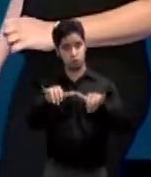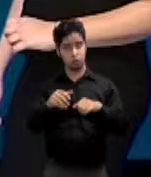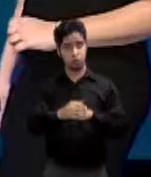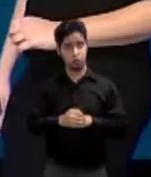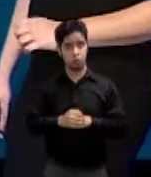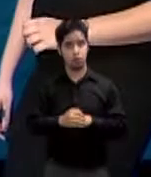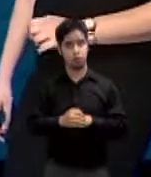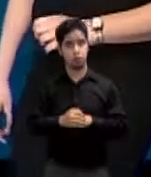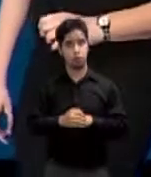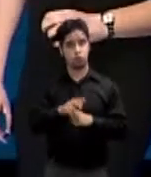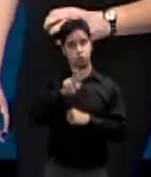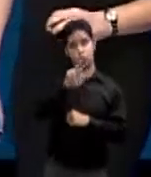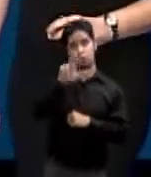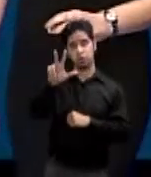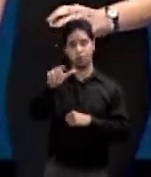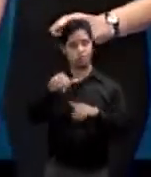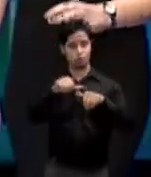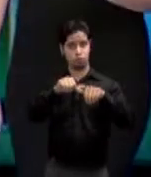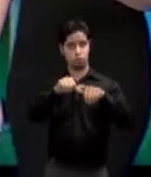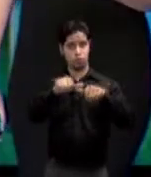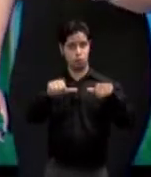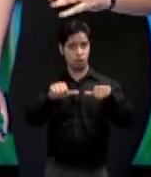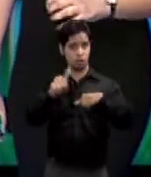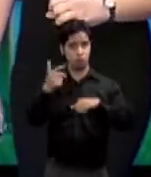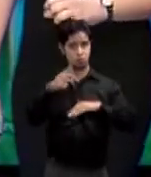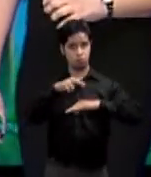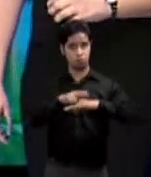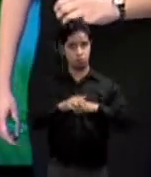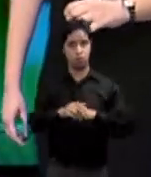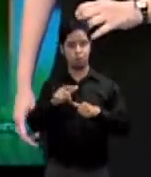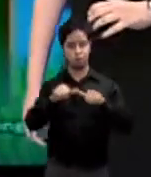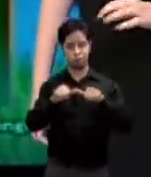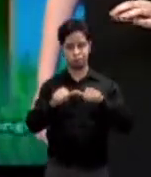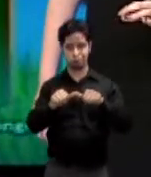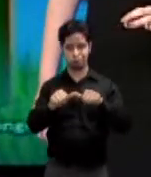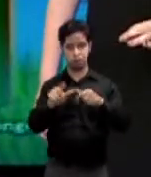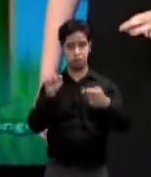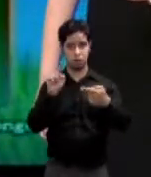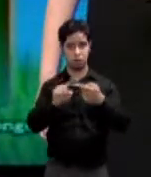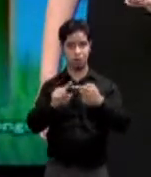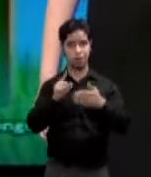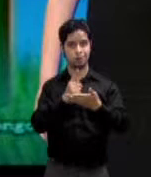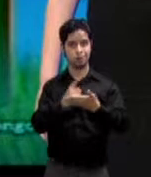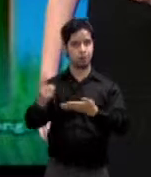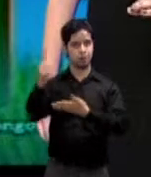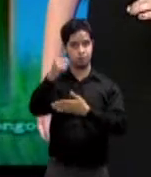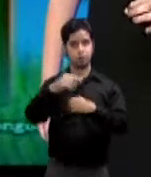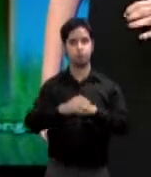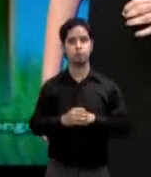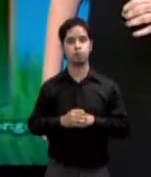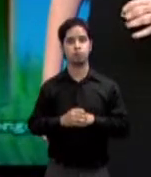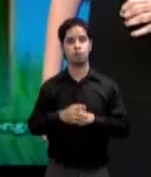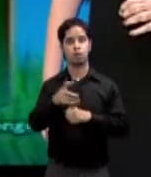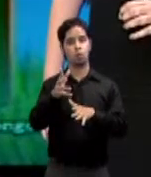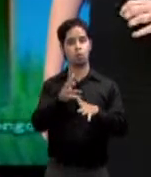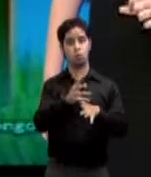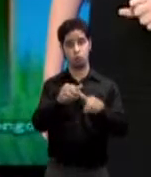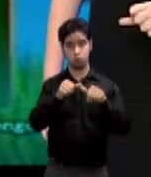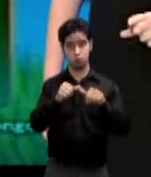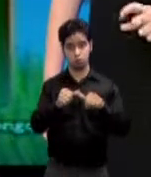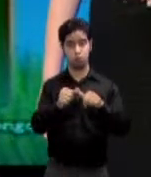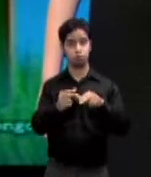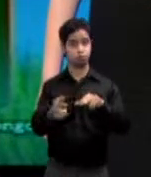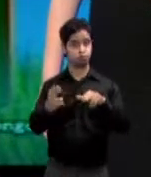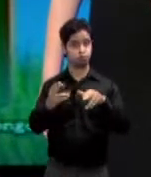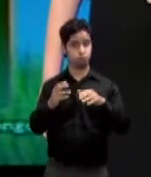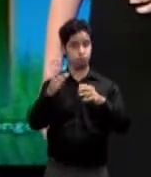el resto de las costas y va a seguir así al menos hasta inicios de la semana que viene. En el aire todavía sigue alto el nivel de polen y de esporas